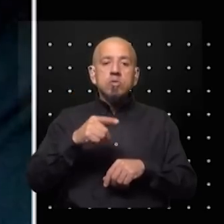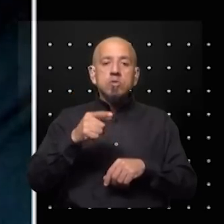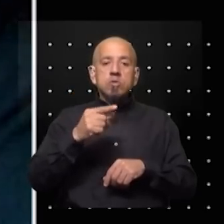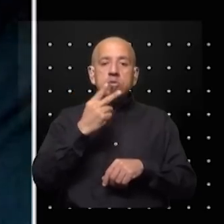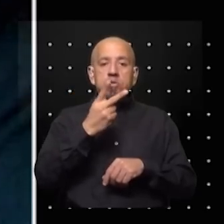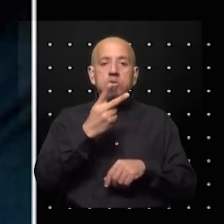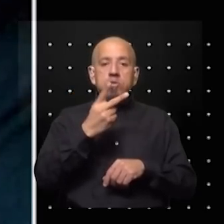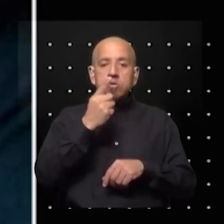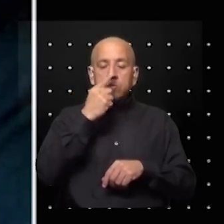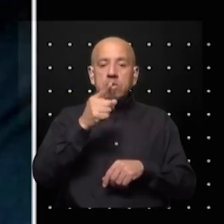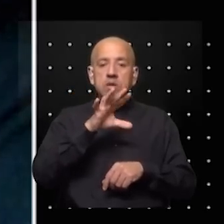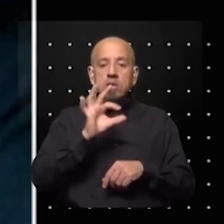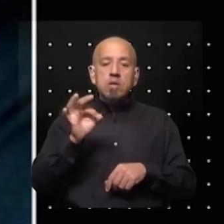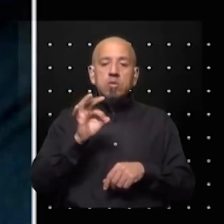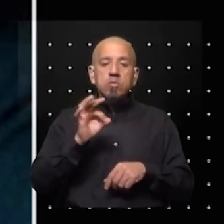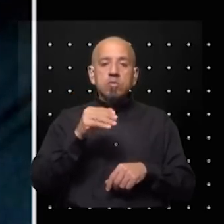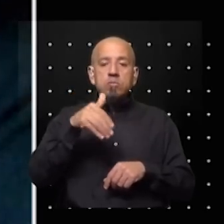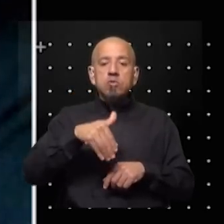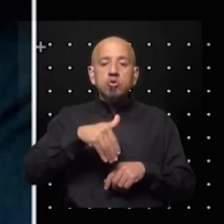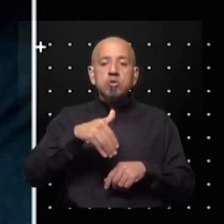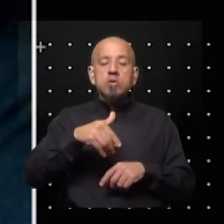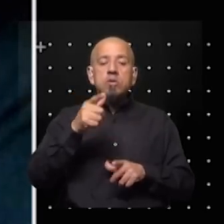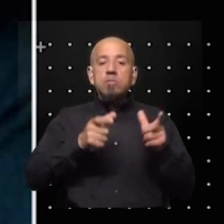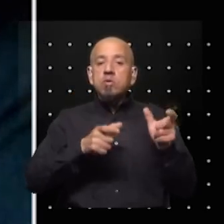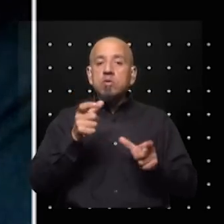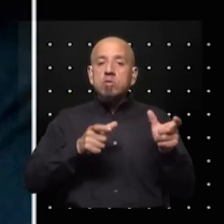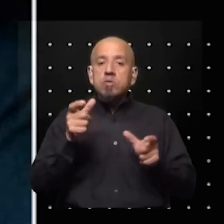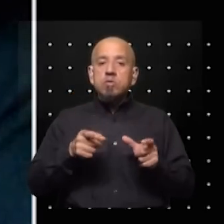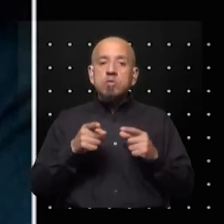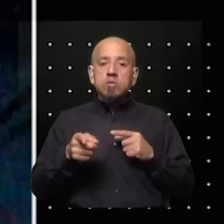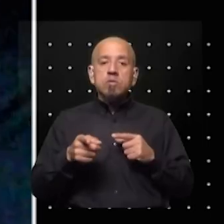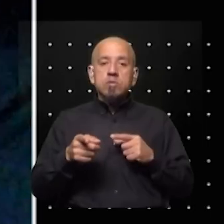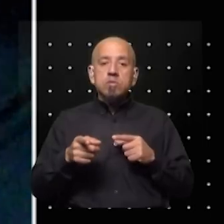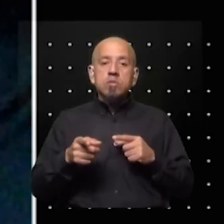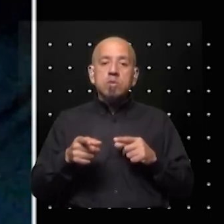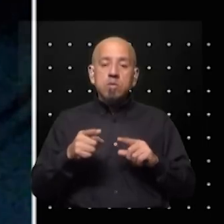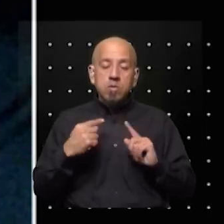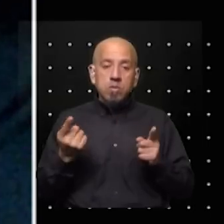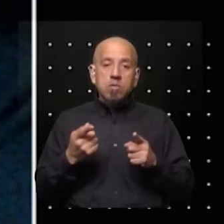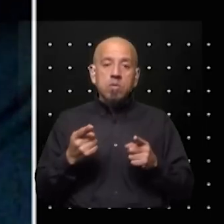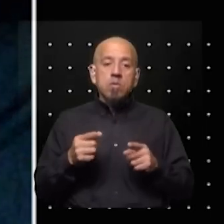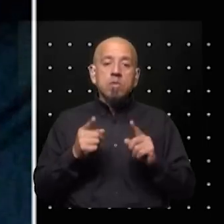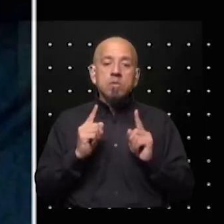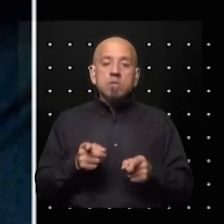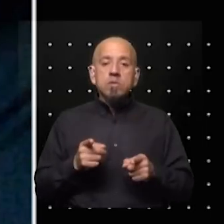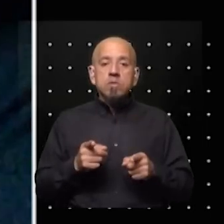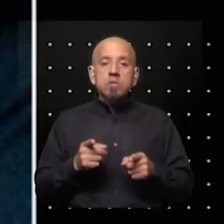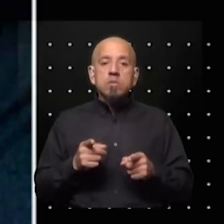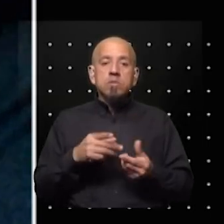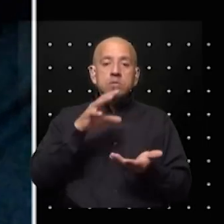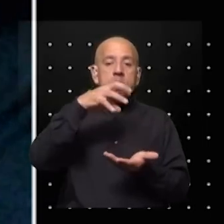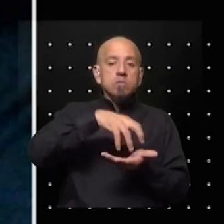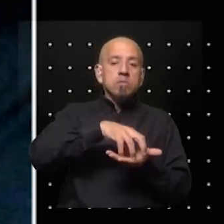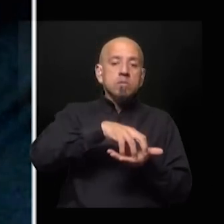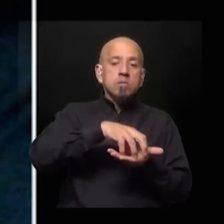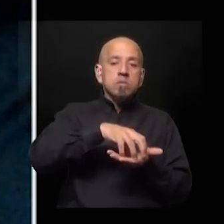millones de habitantes va a ser no solo un gran digamos un gran mercado que lo va a ser sino también va a ser sede de